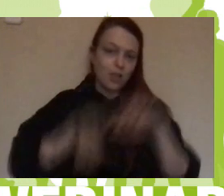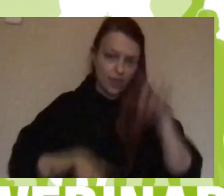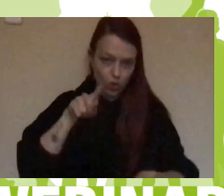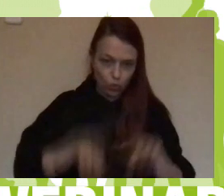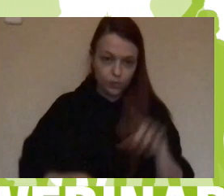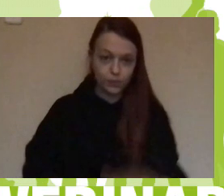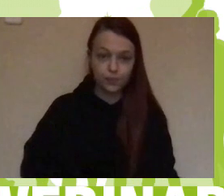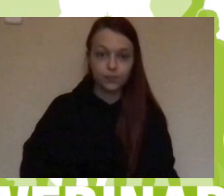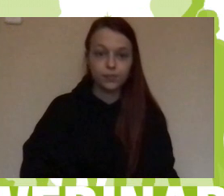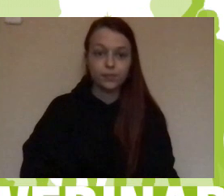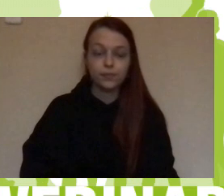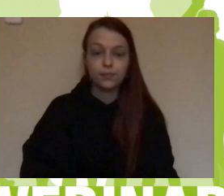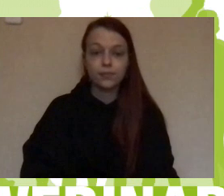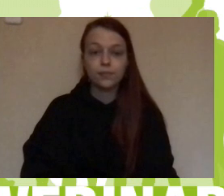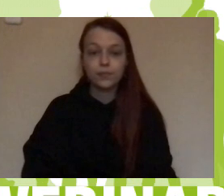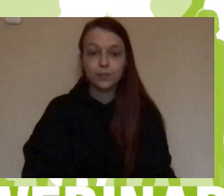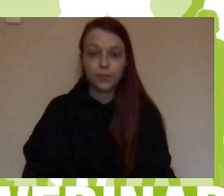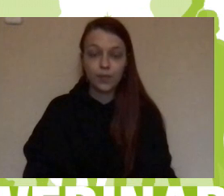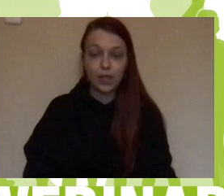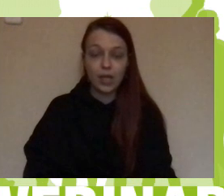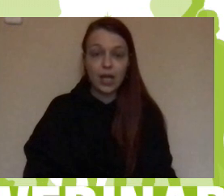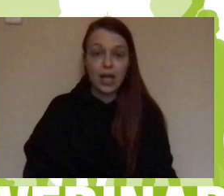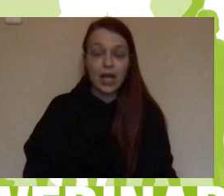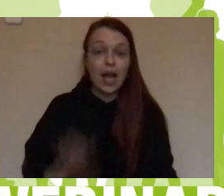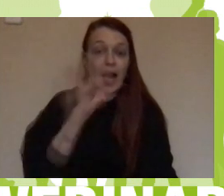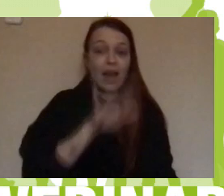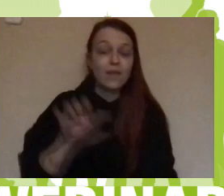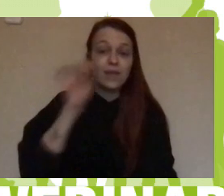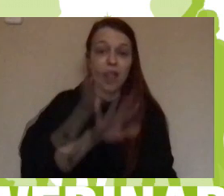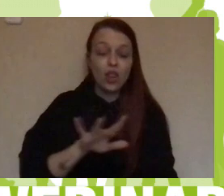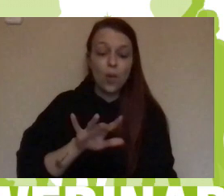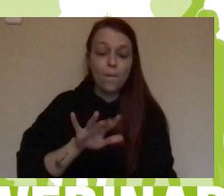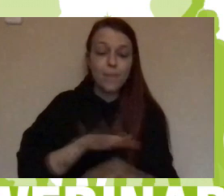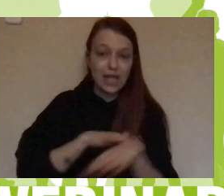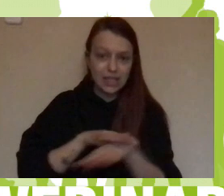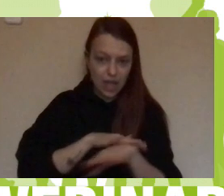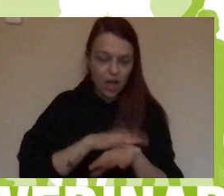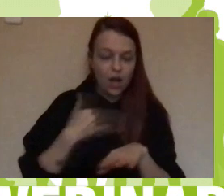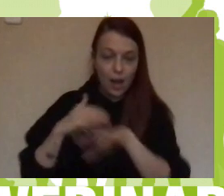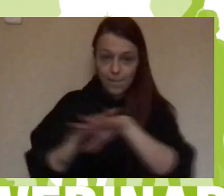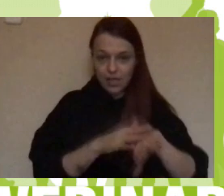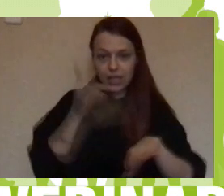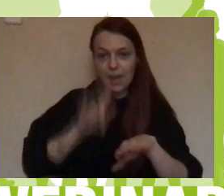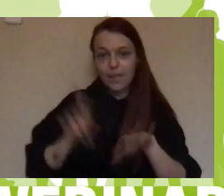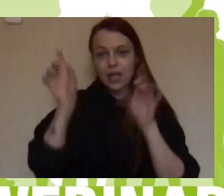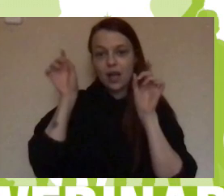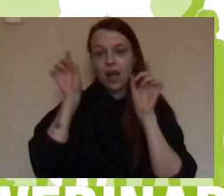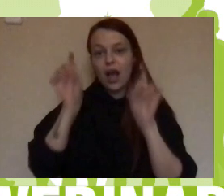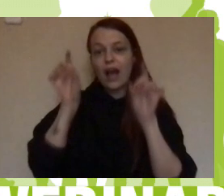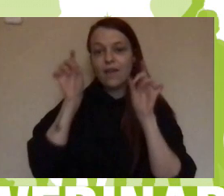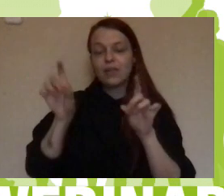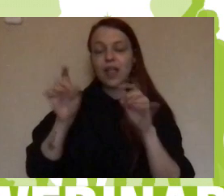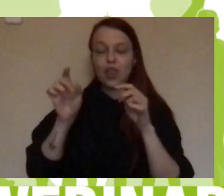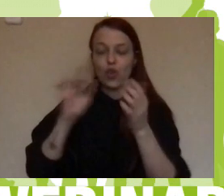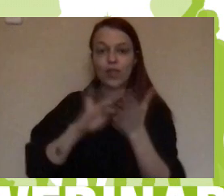mismo, también además de la alfabetización básica, estamos con la alfabetización digital. A través de la ONG Ayuda Nación